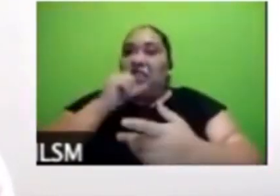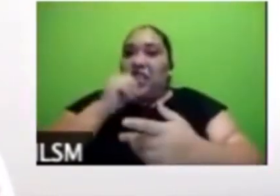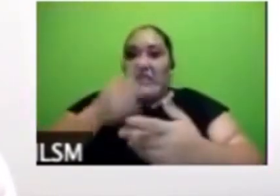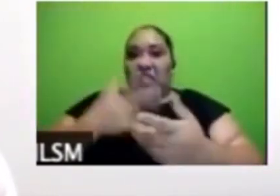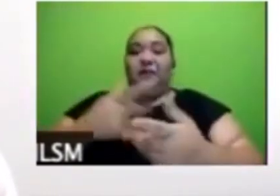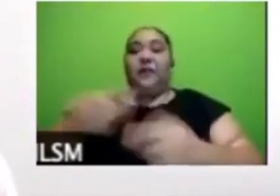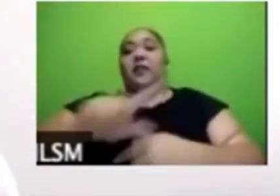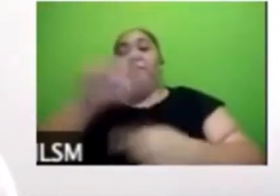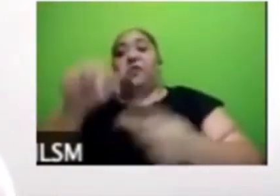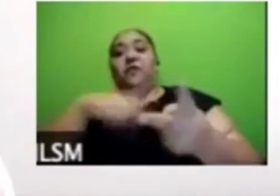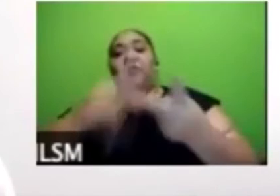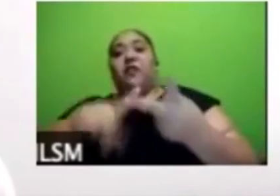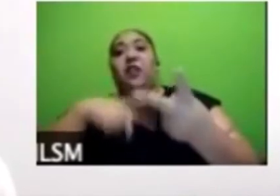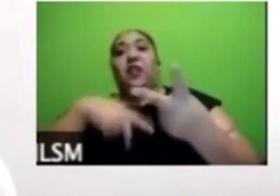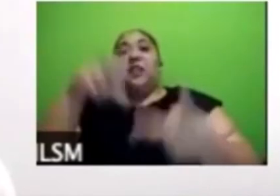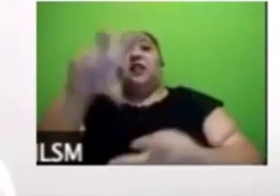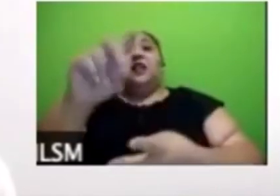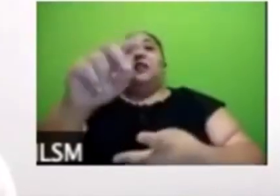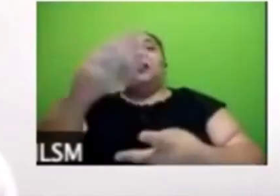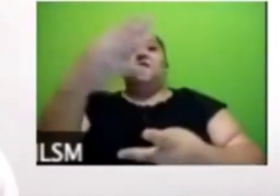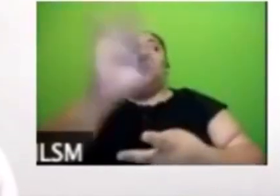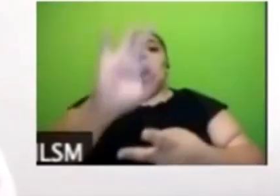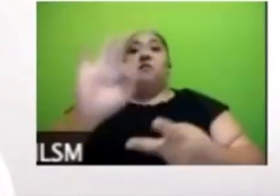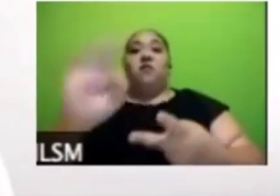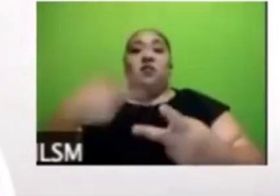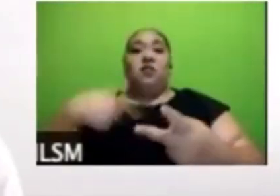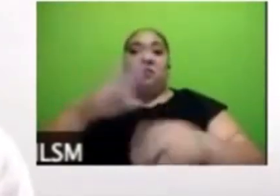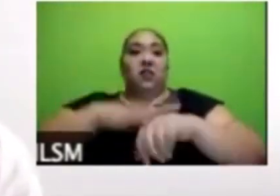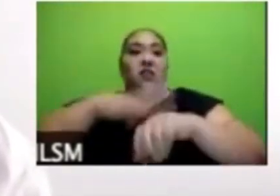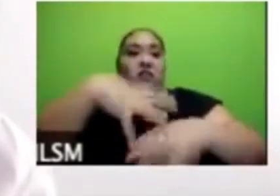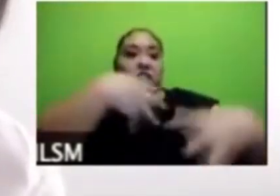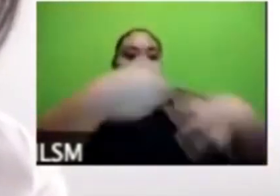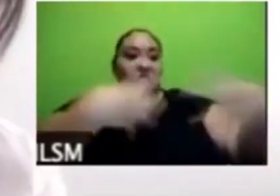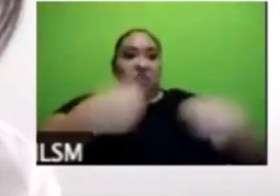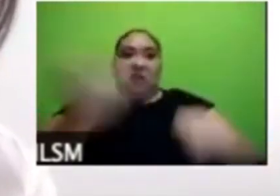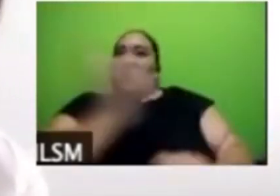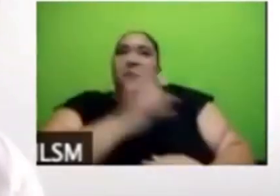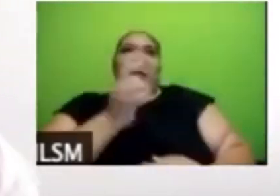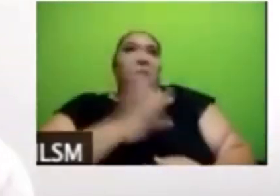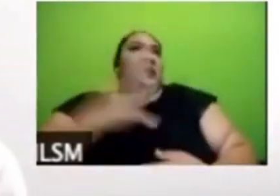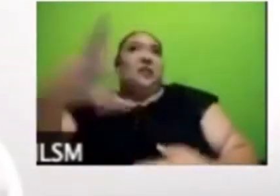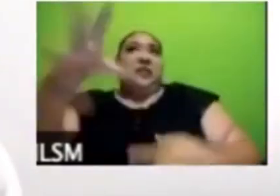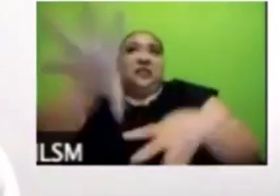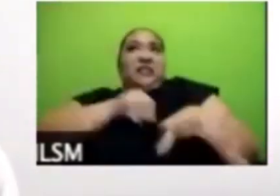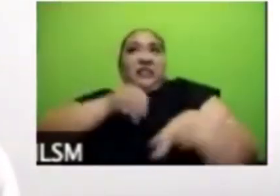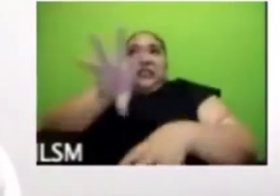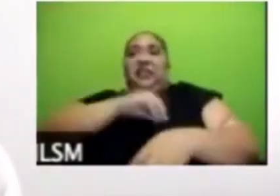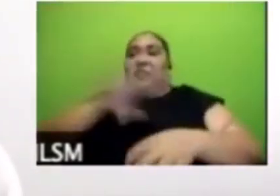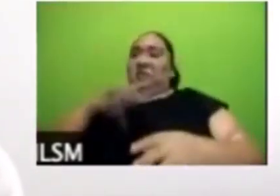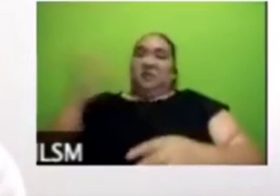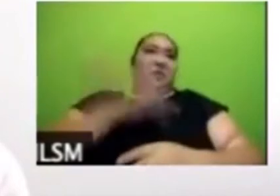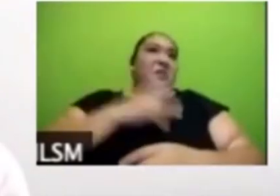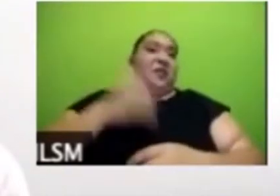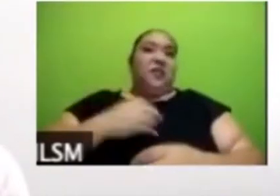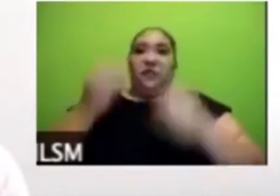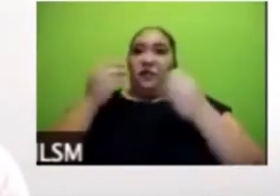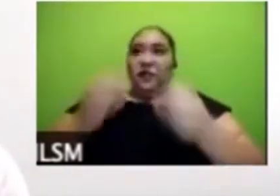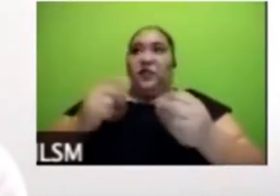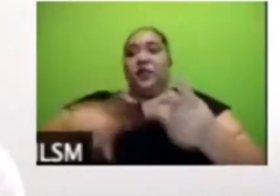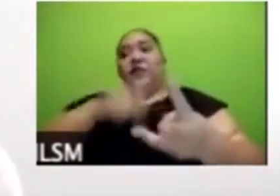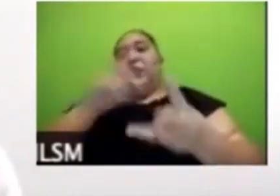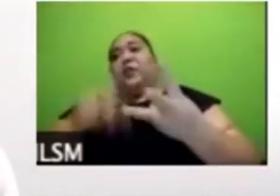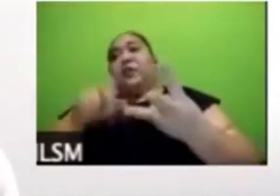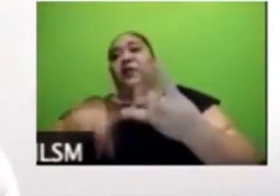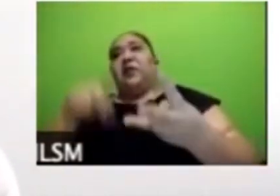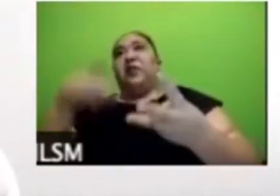entonces en esta preocupación están en temas de los trabajadores de la salud sin duda los ven como vulnerables cerca del